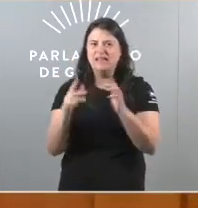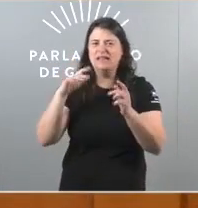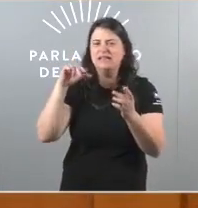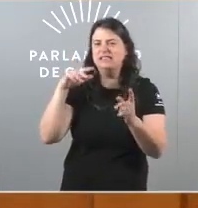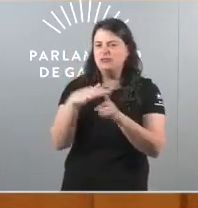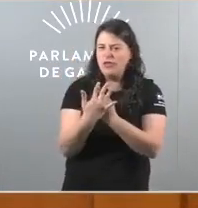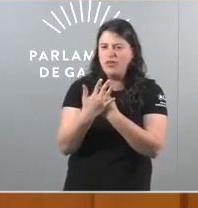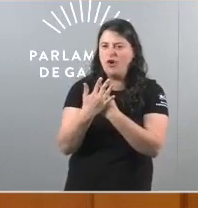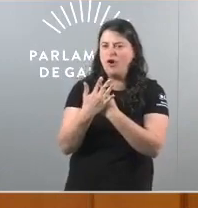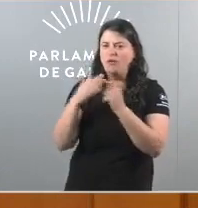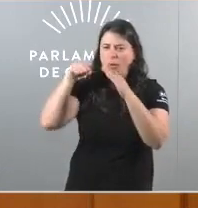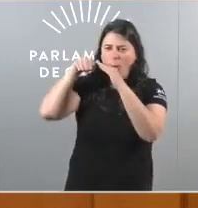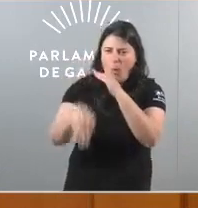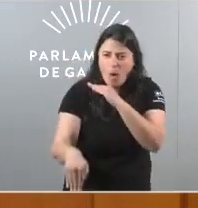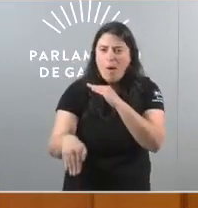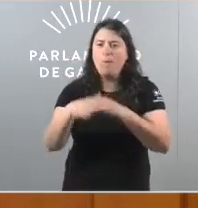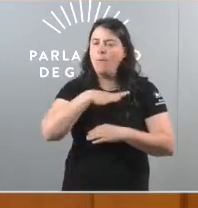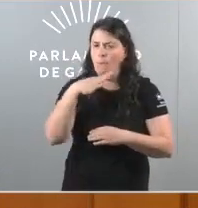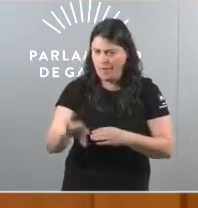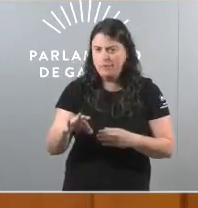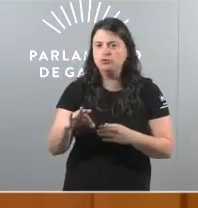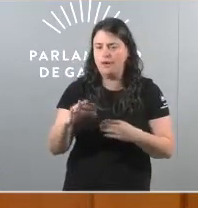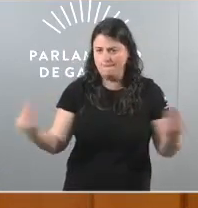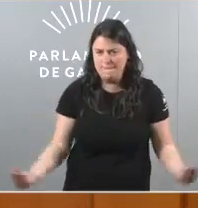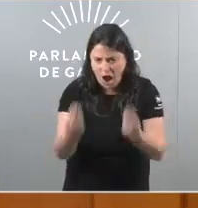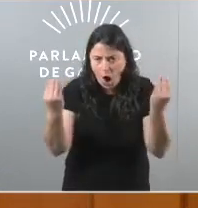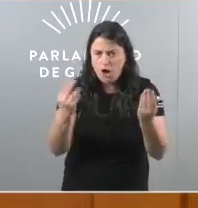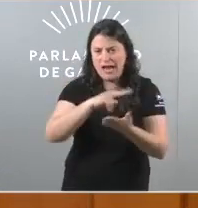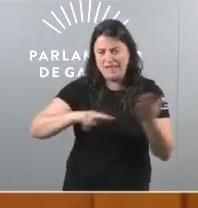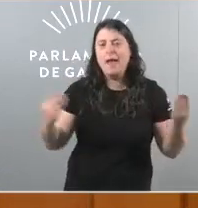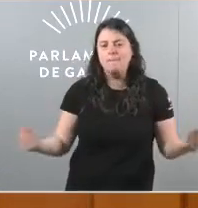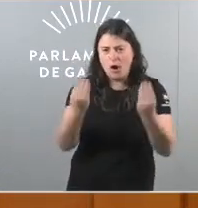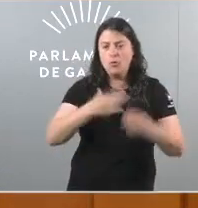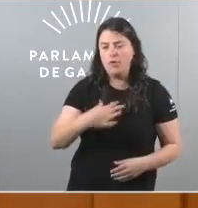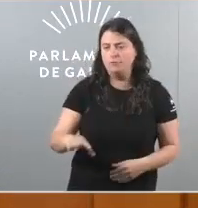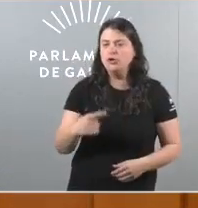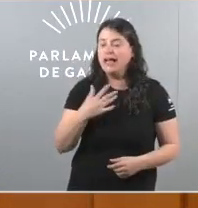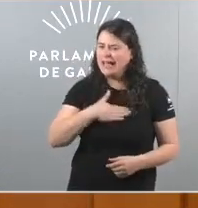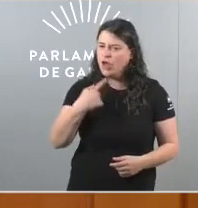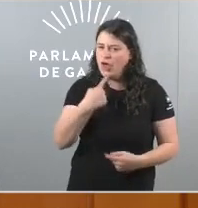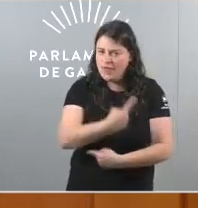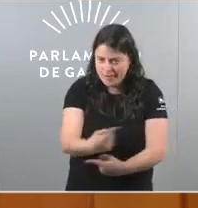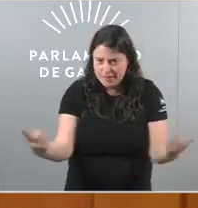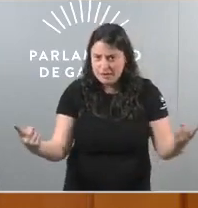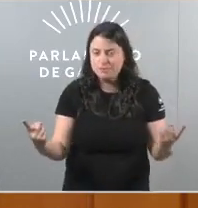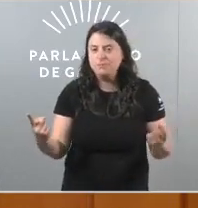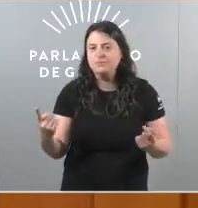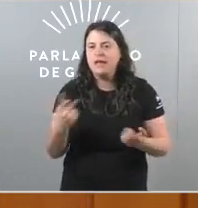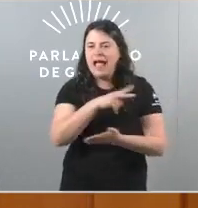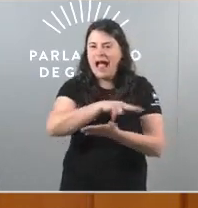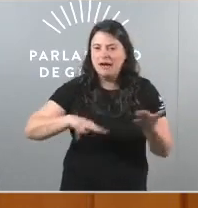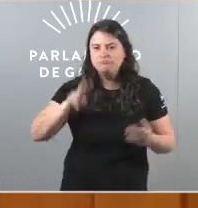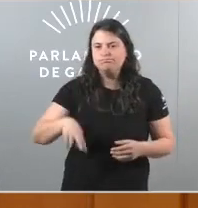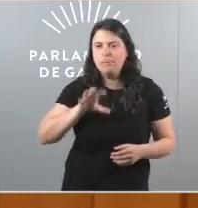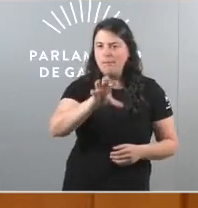é posible construir unha Galiza mellor. A todas esas persoas, quero decirvos que Galiza é un país